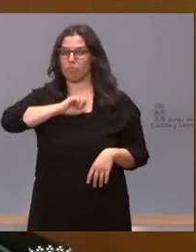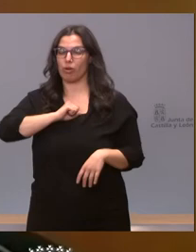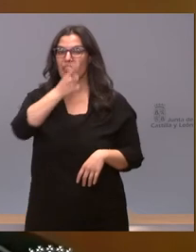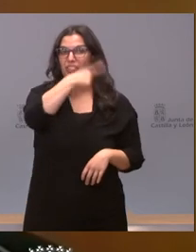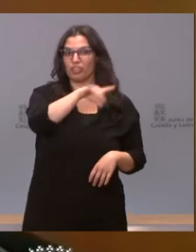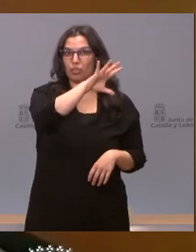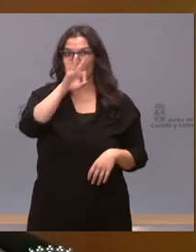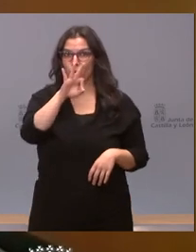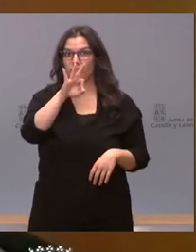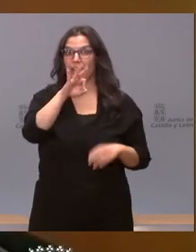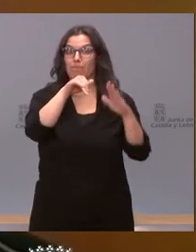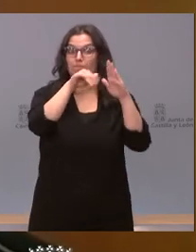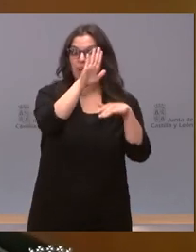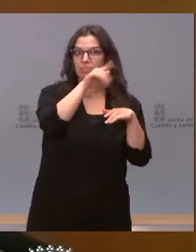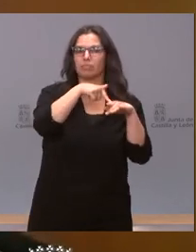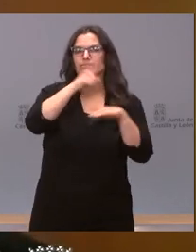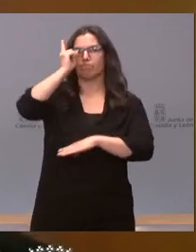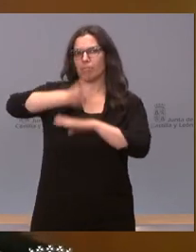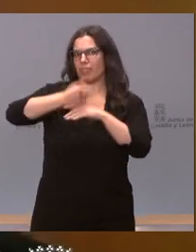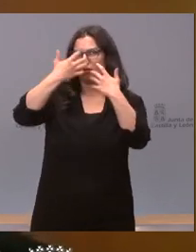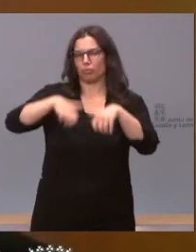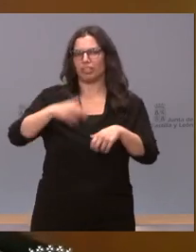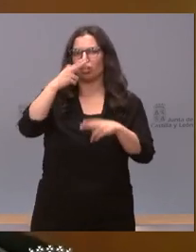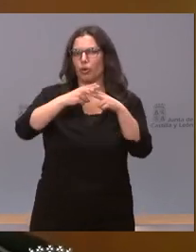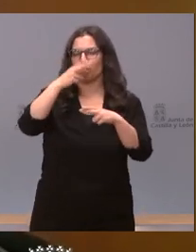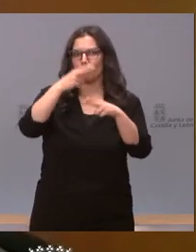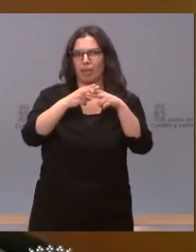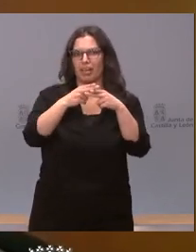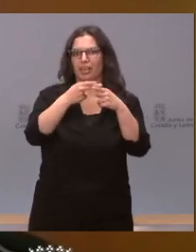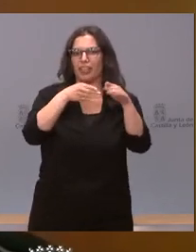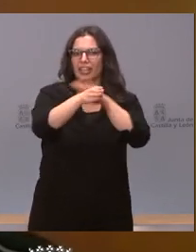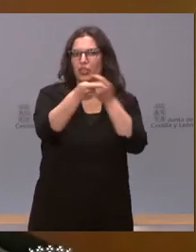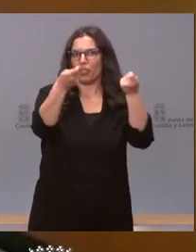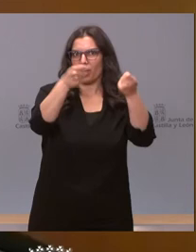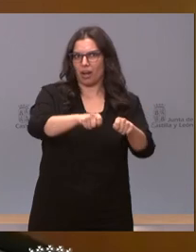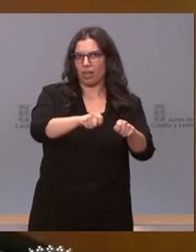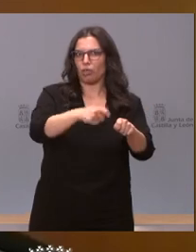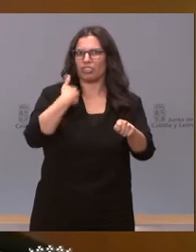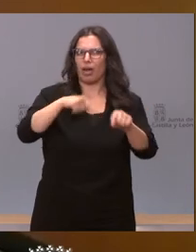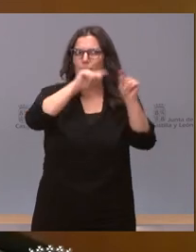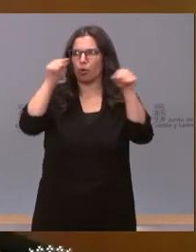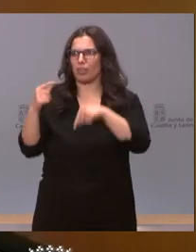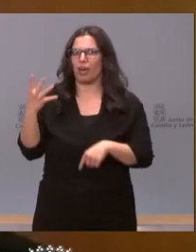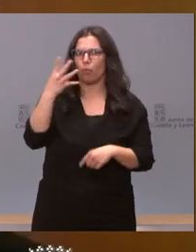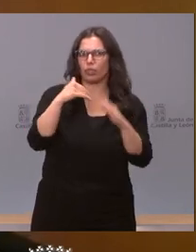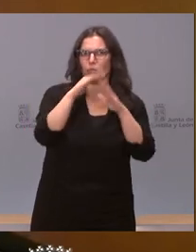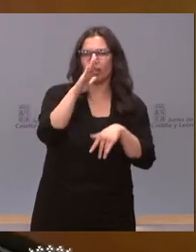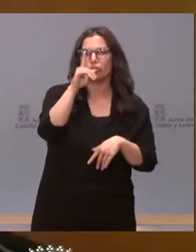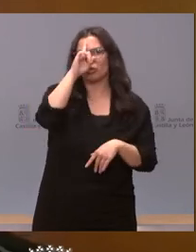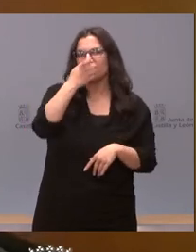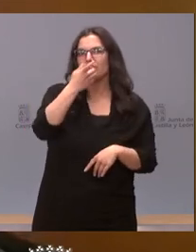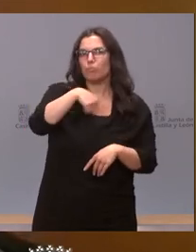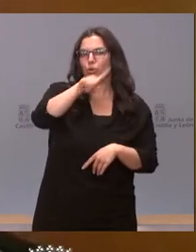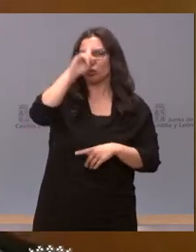cierre el interior de los bares que ahora mismo hay cuatro provincias de Castilla y León que superan esa tasa no sé si la Junta está a favor o no y usted